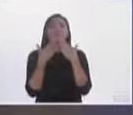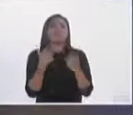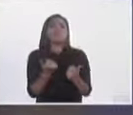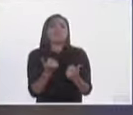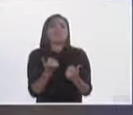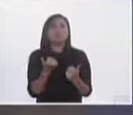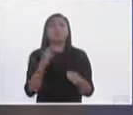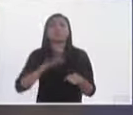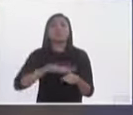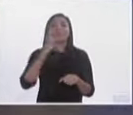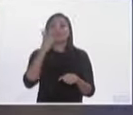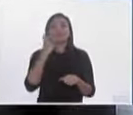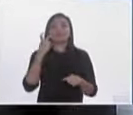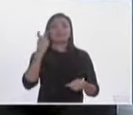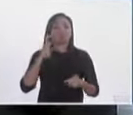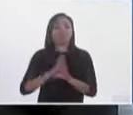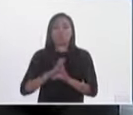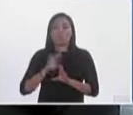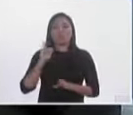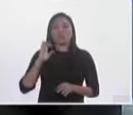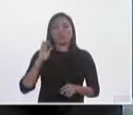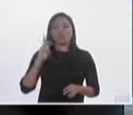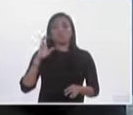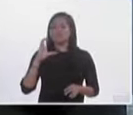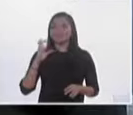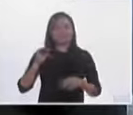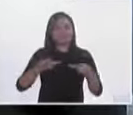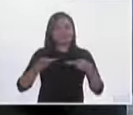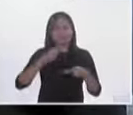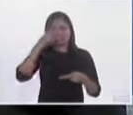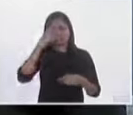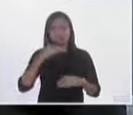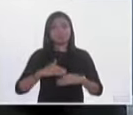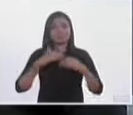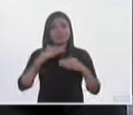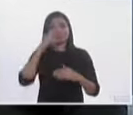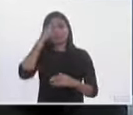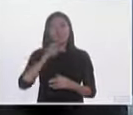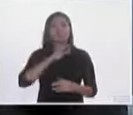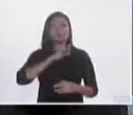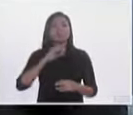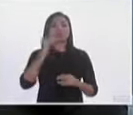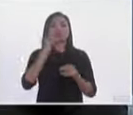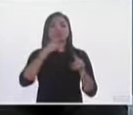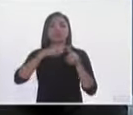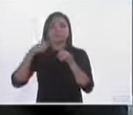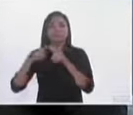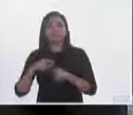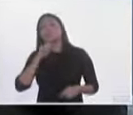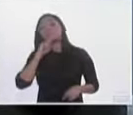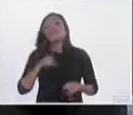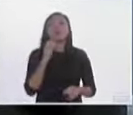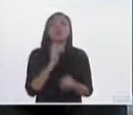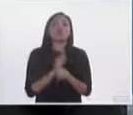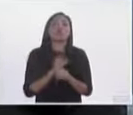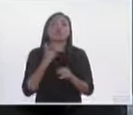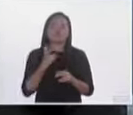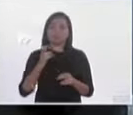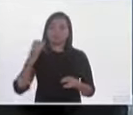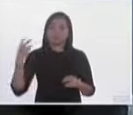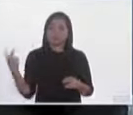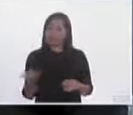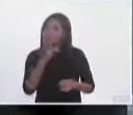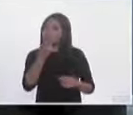refrescar el sistema electoral y creo que eso abre muchas expectativas. Pero yo creo que habría que preguntarle a nuestros